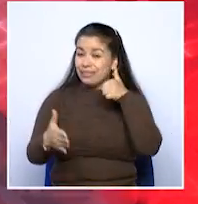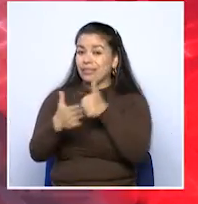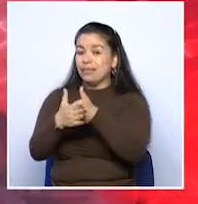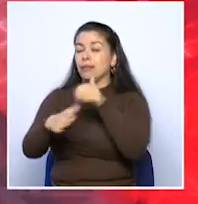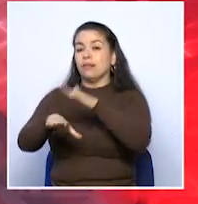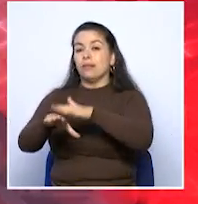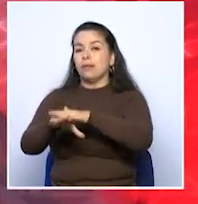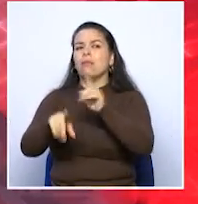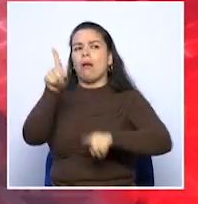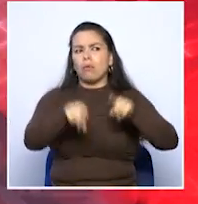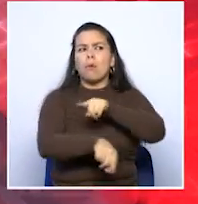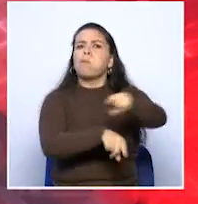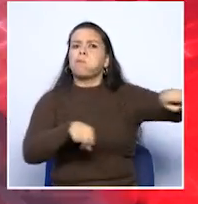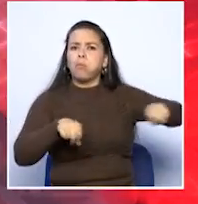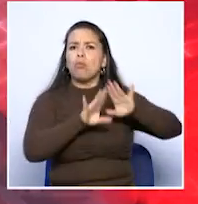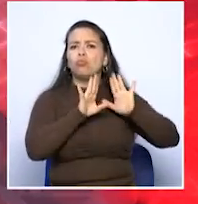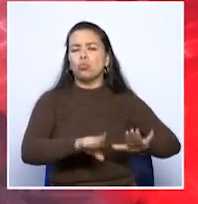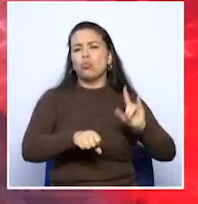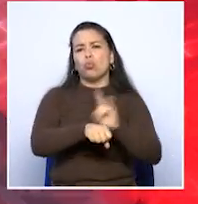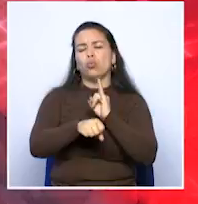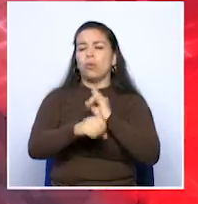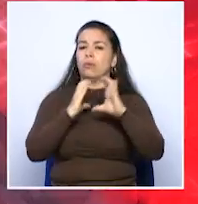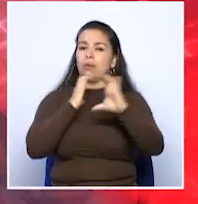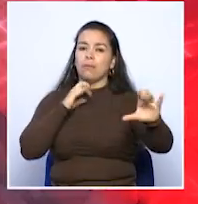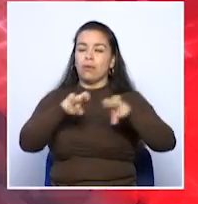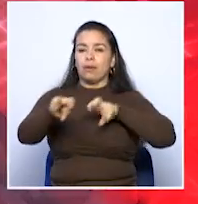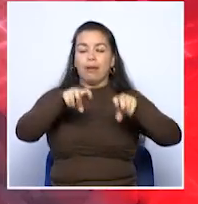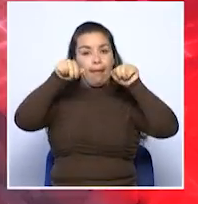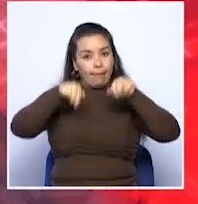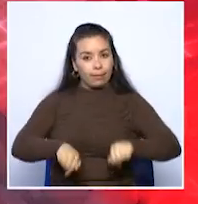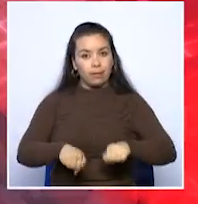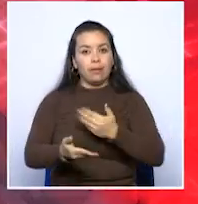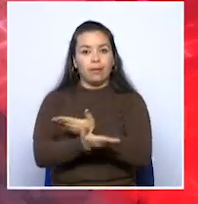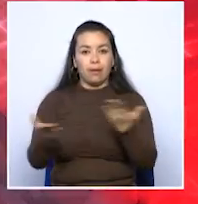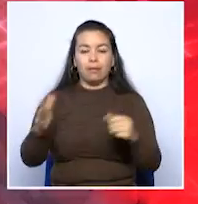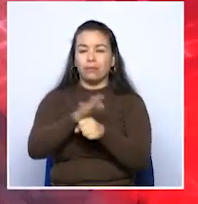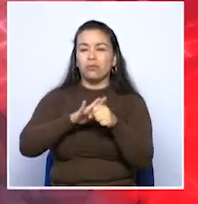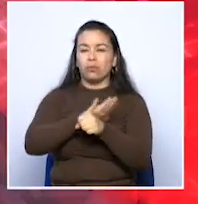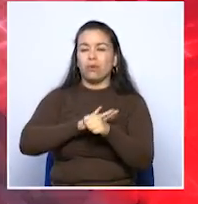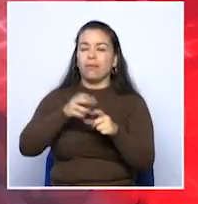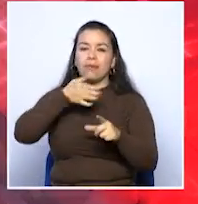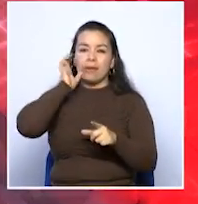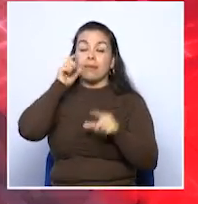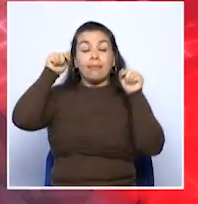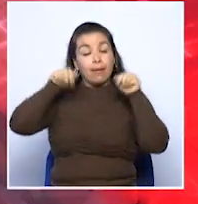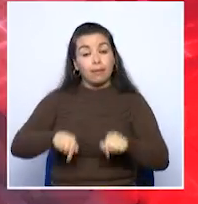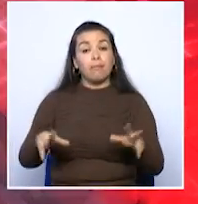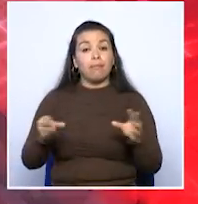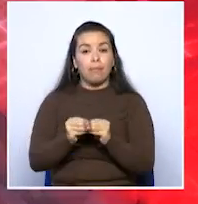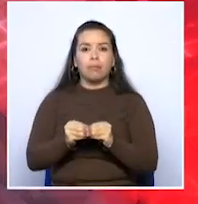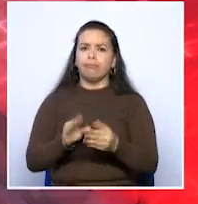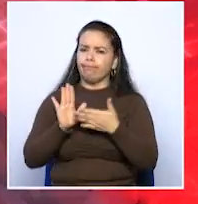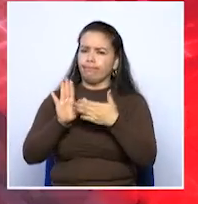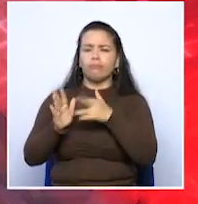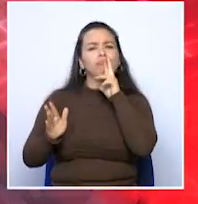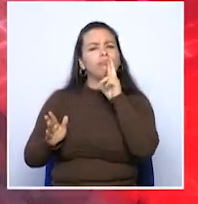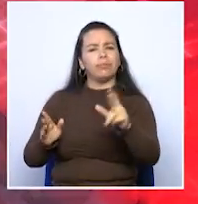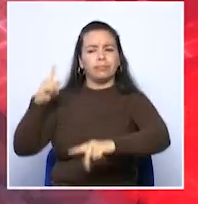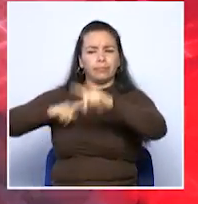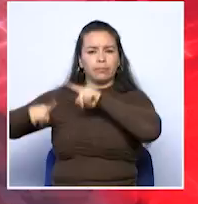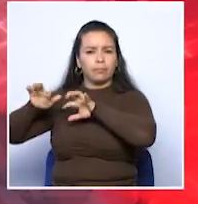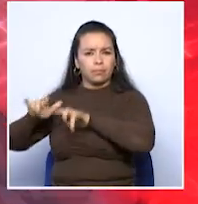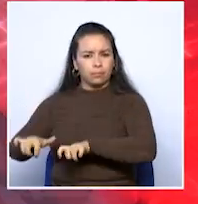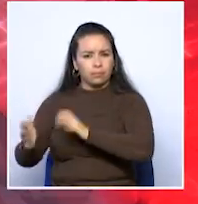parte de algunos de los usuarios del transporte escolar allí en esa zona del departamento de Caldas y aquí en exclusiva pues tenemos la respuesta por parte de la